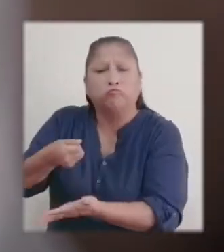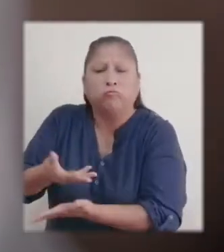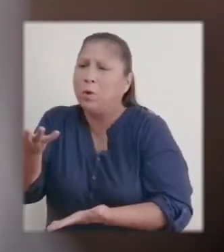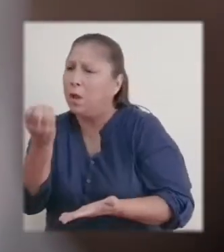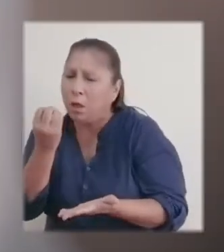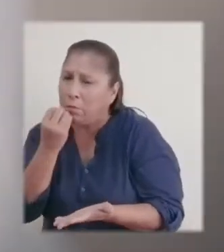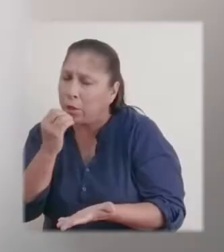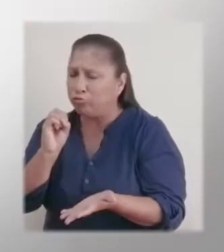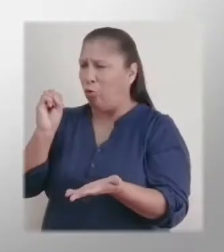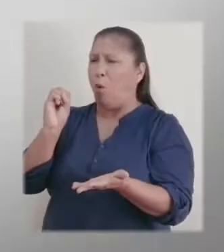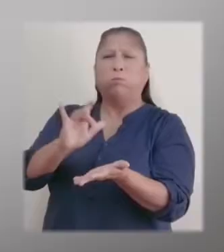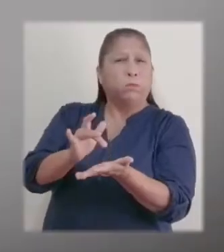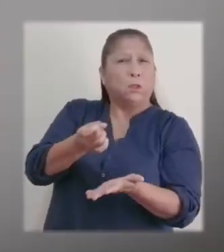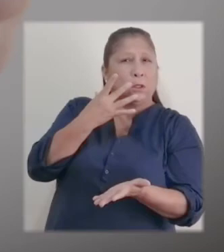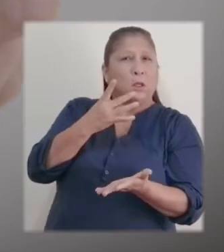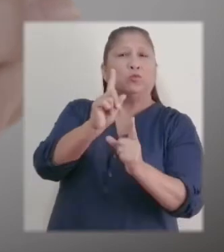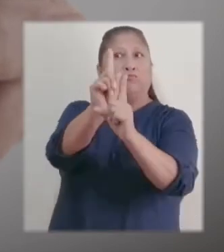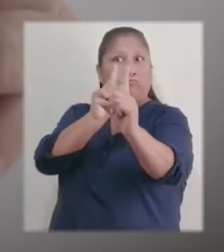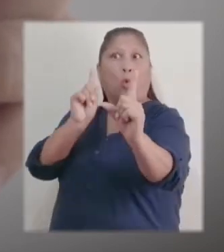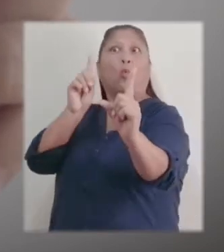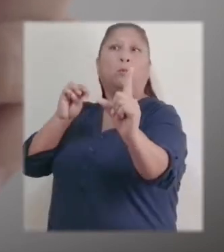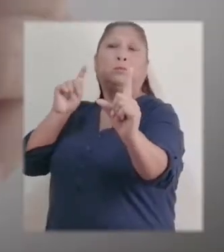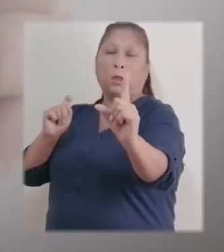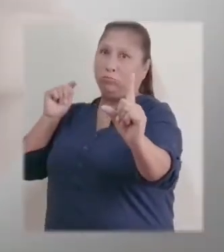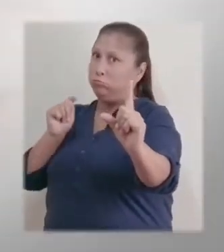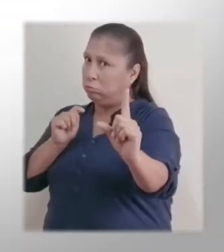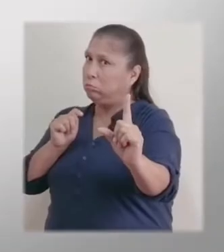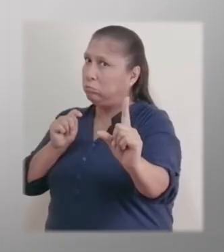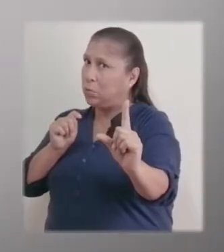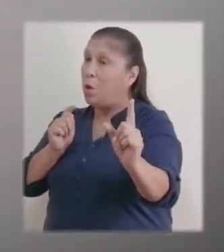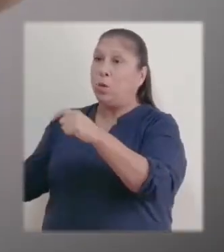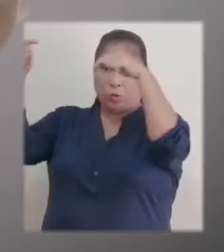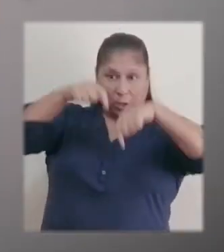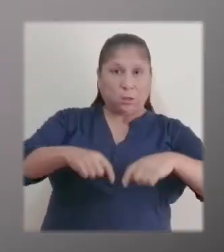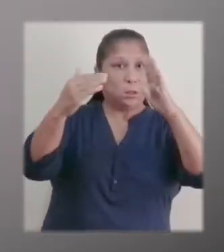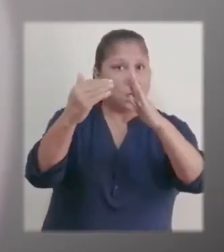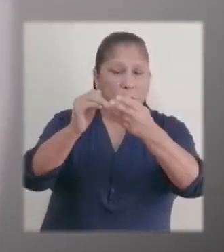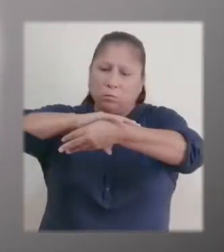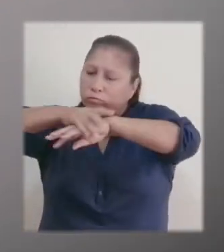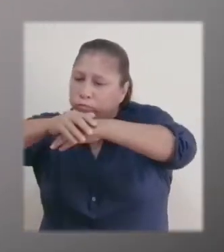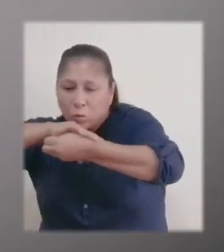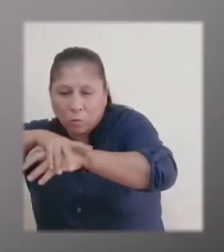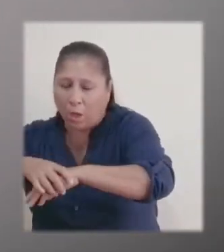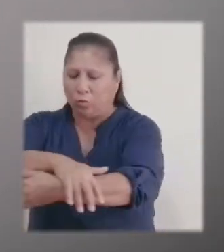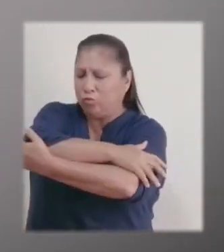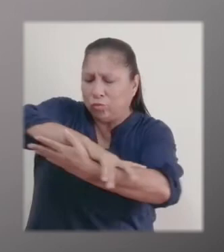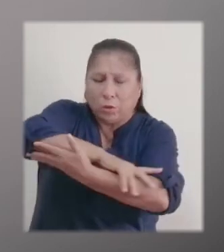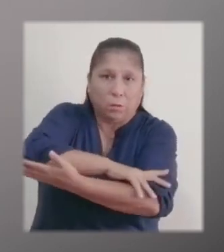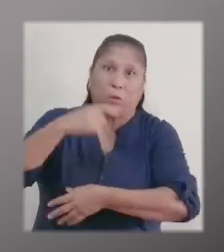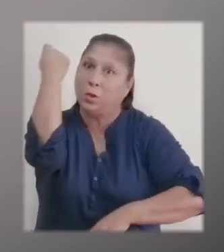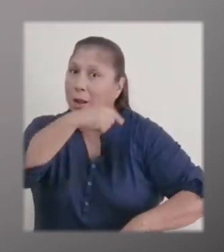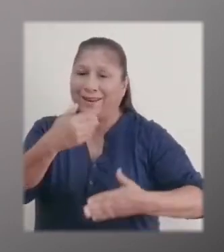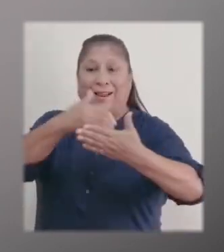de primera necesidad o medicinas, colócate a un metro de distancia de las personas. Al regresar a casa, lávate bien las manos, los